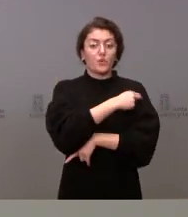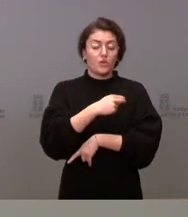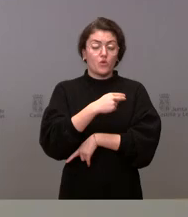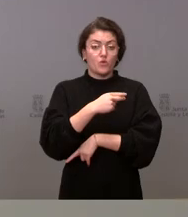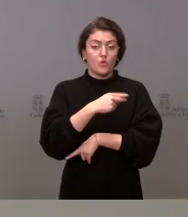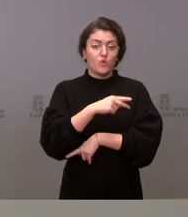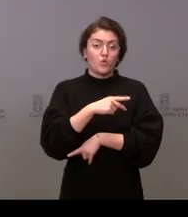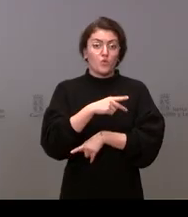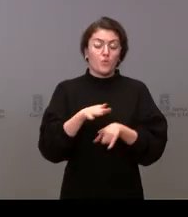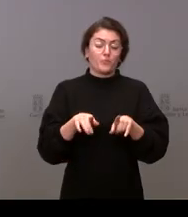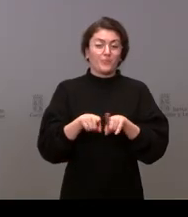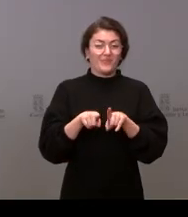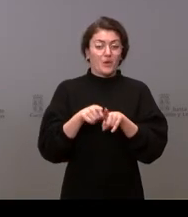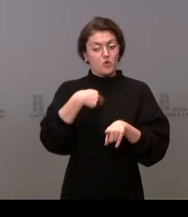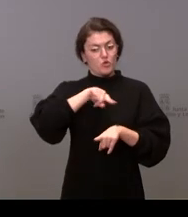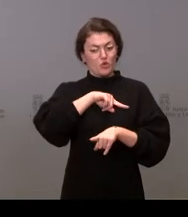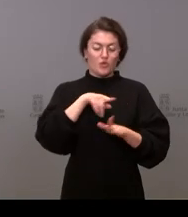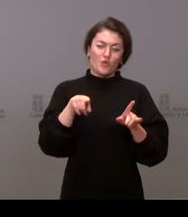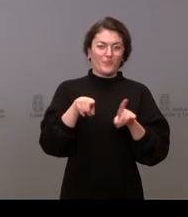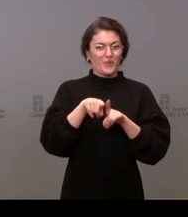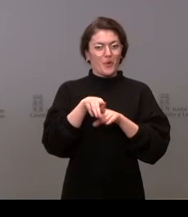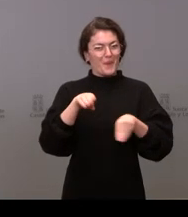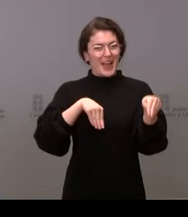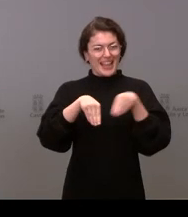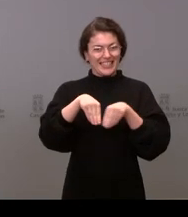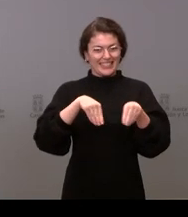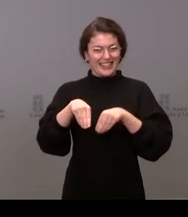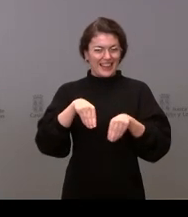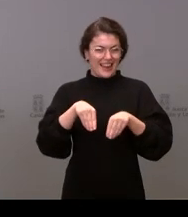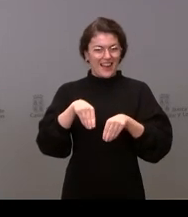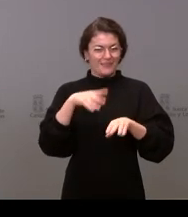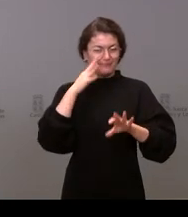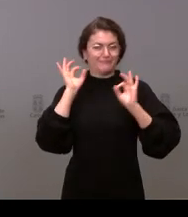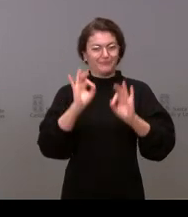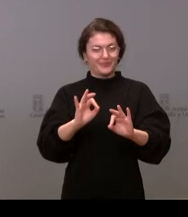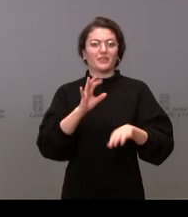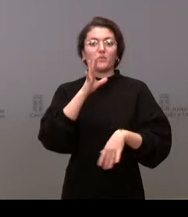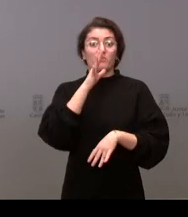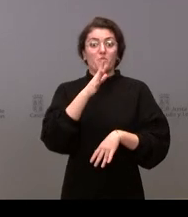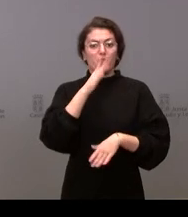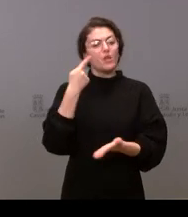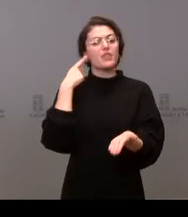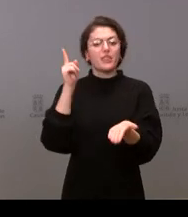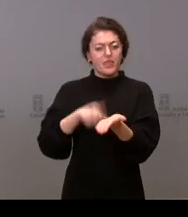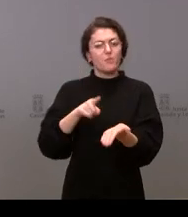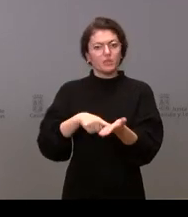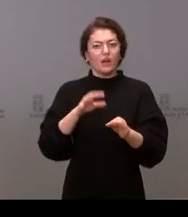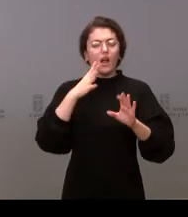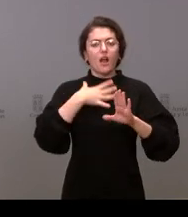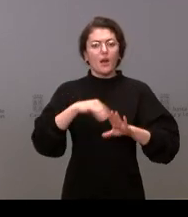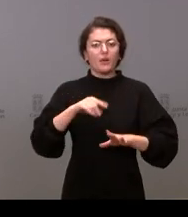como he dicho ya, es la estrategia estrella, porque es la que ha demostrado que es capaz de torcer la evolución que